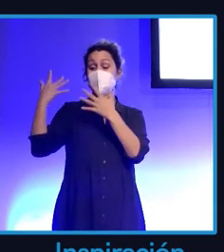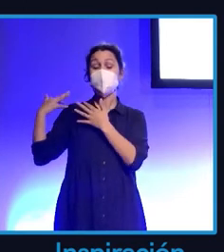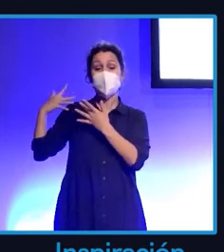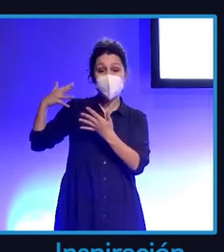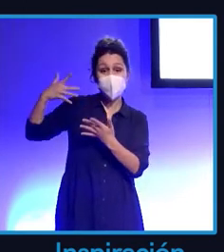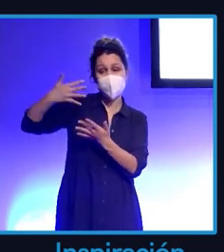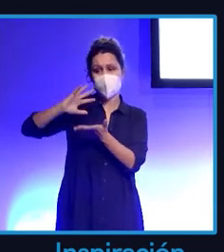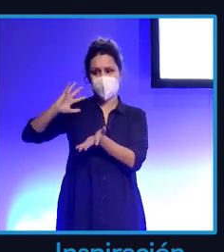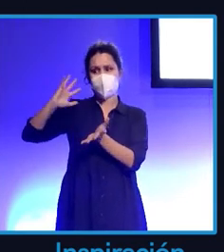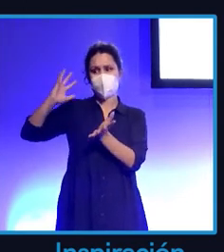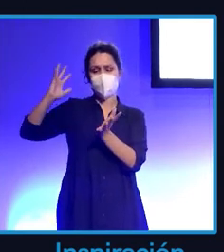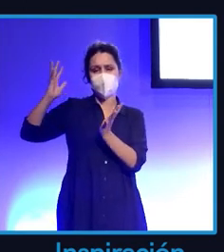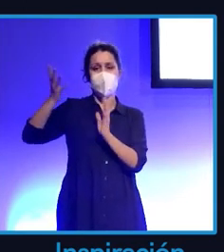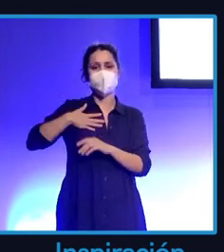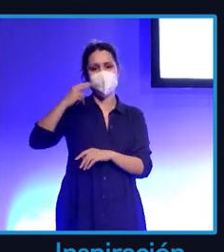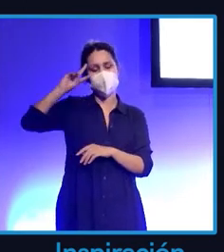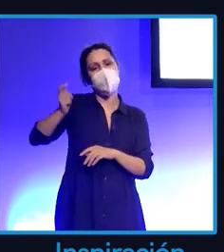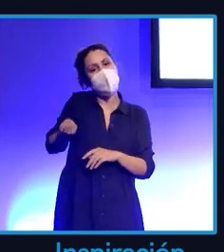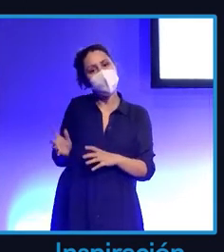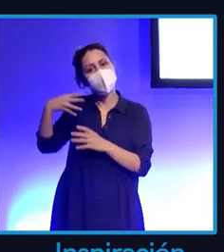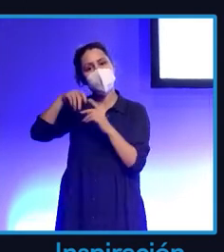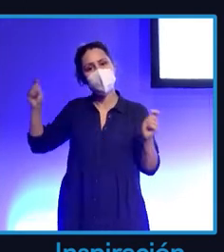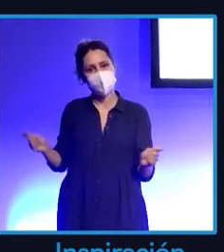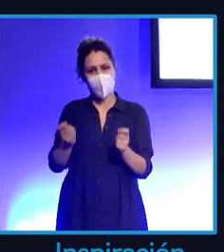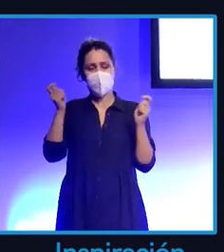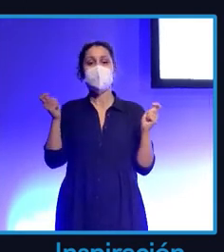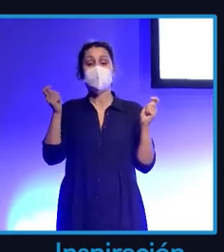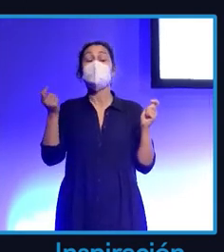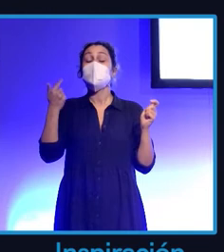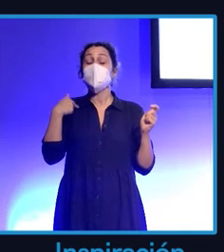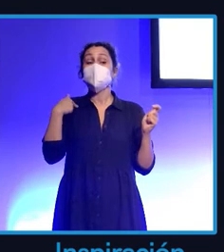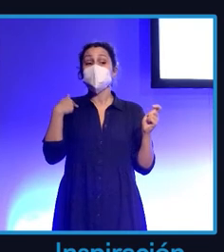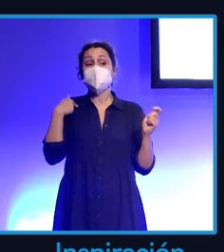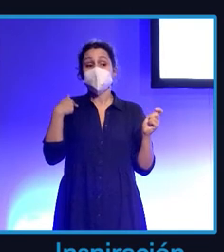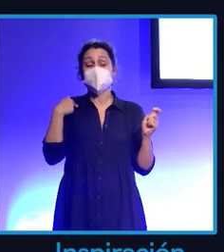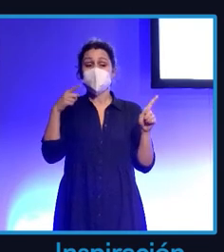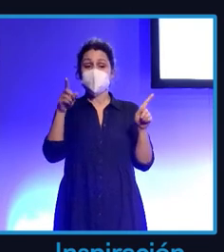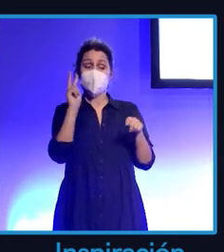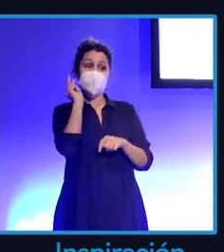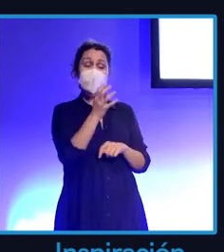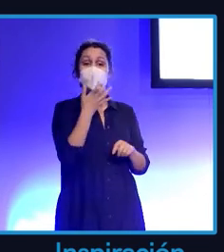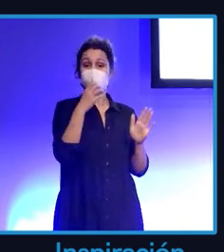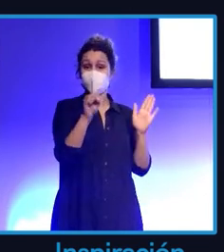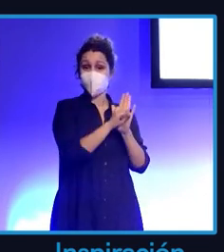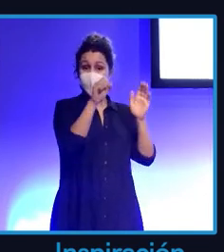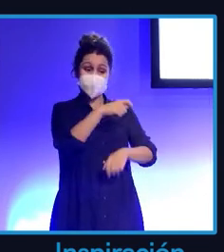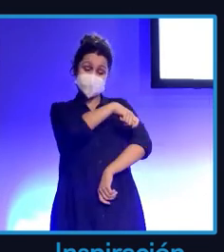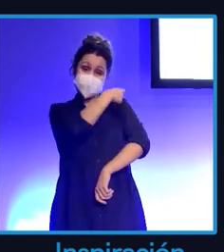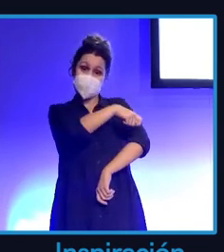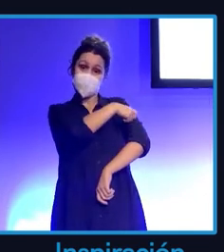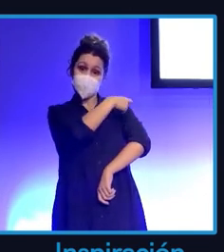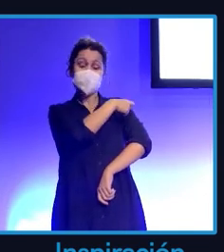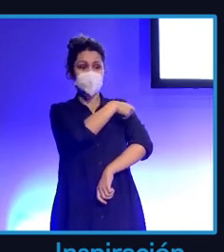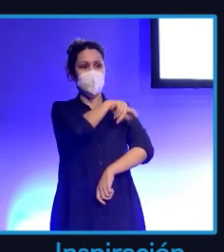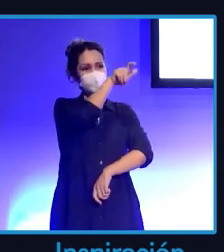justo los que llevo trabajando en la publicidad, nos encontramos en que Gillette llega a este punto de situación de una